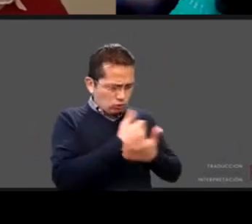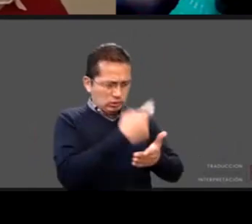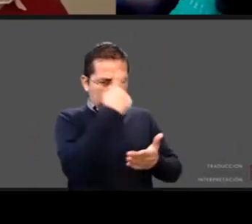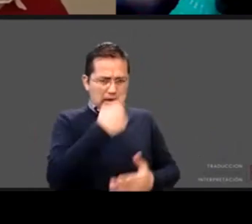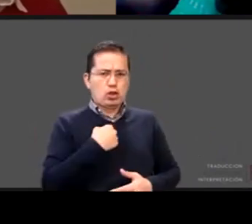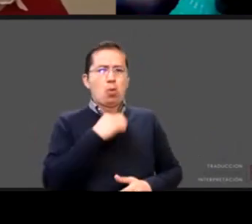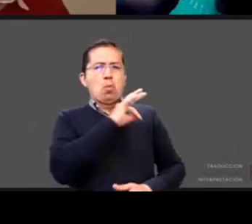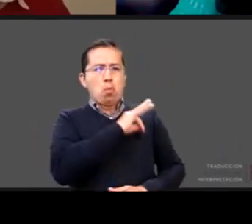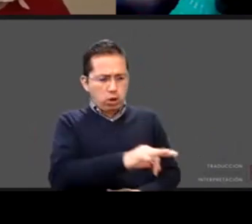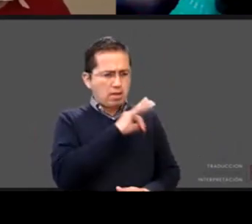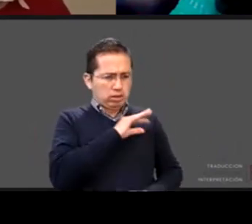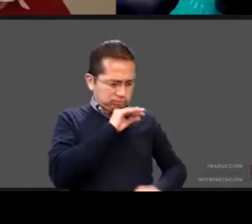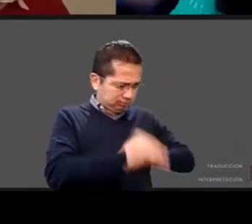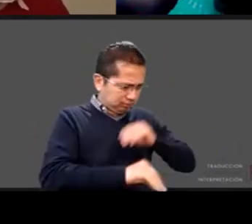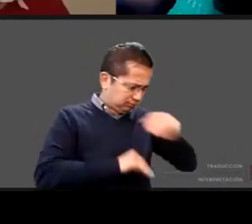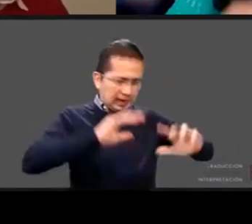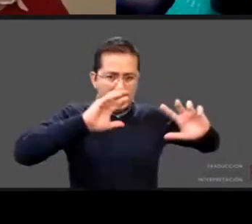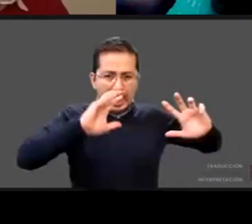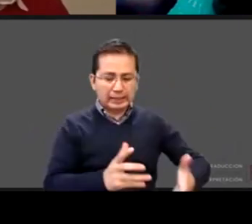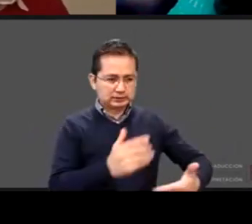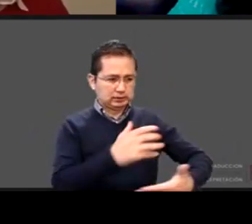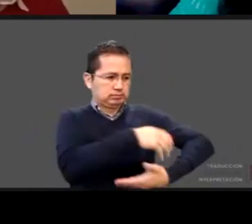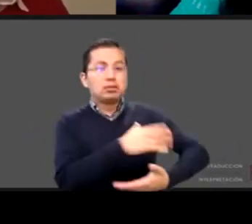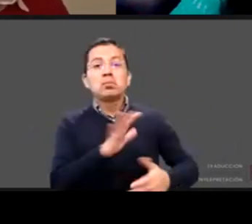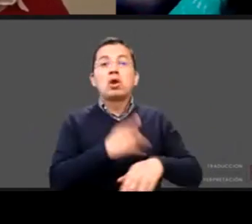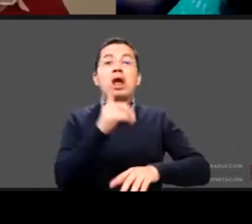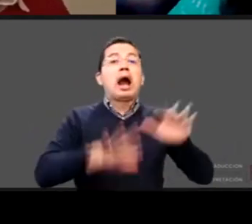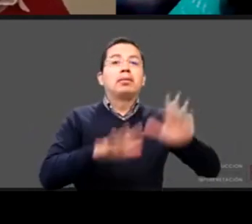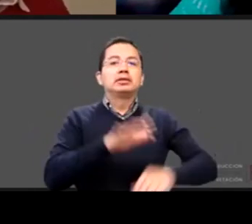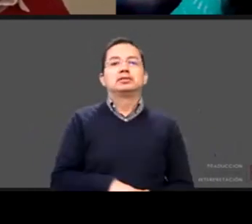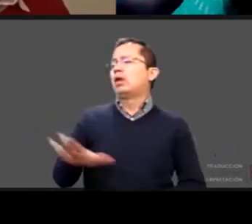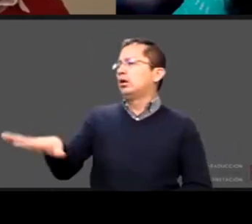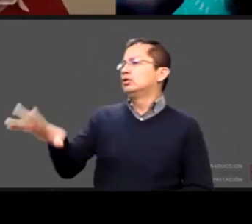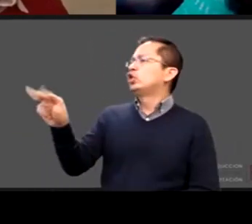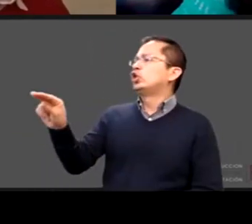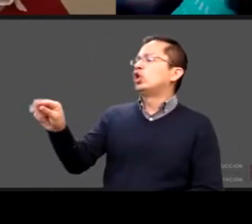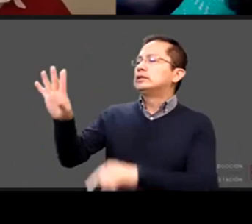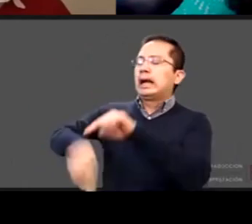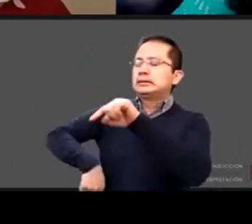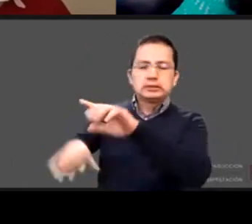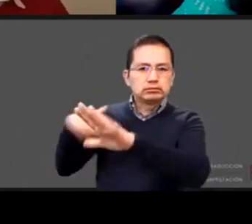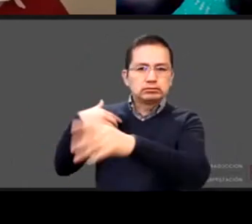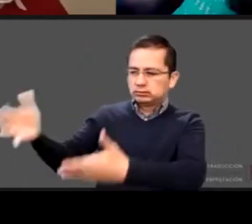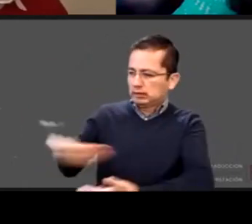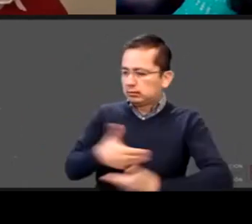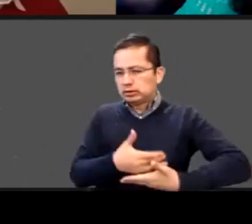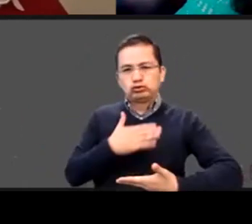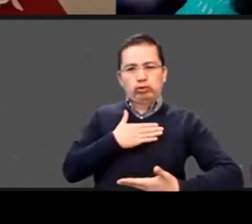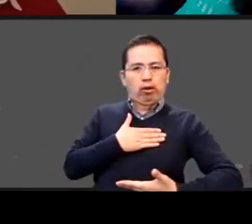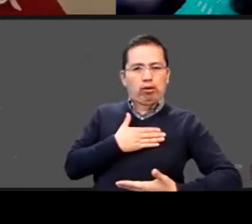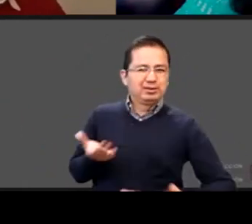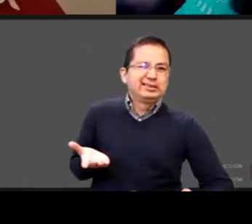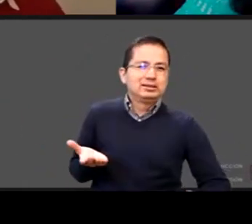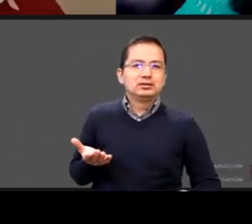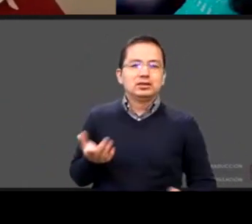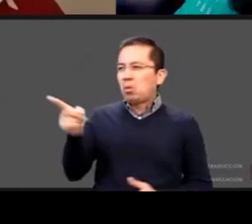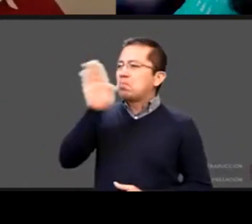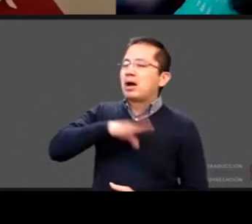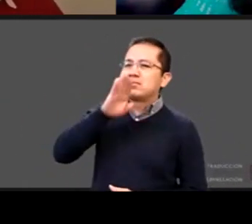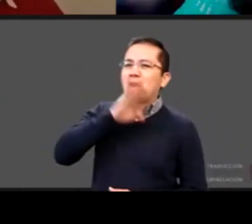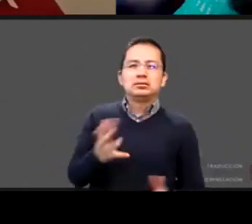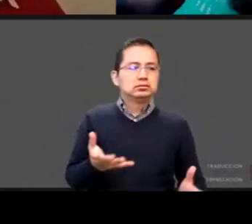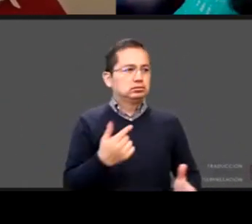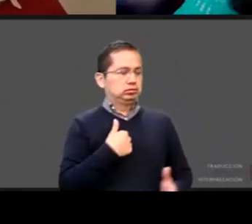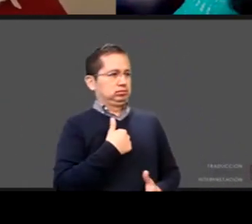¿por qué? porque de repente nos dicen no ya déjalo se te va a caer lo estás haciendo mal y nos limitan y nos hacen que no nos